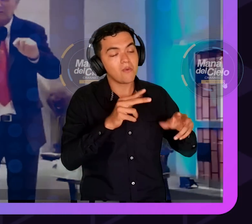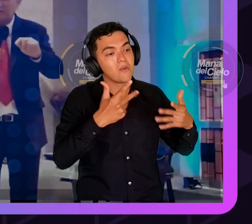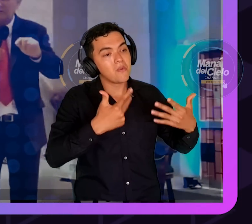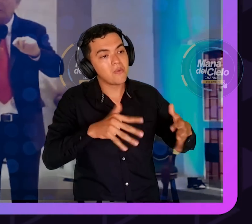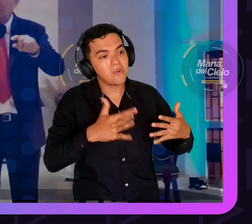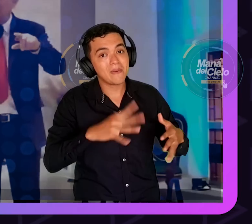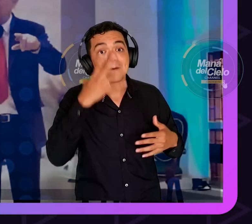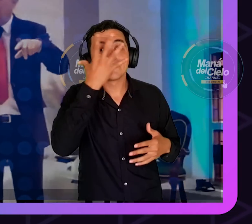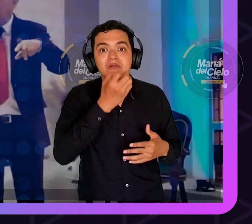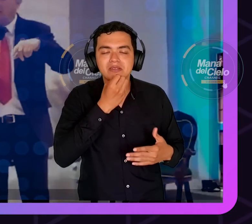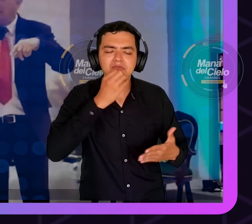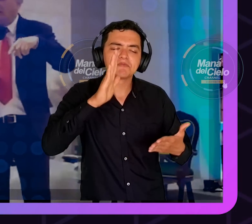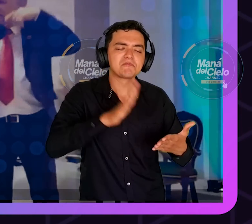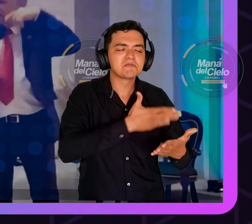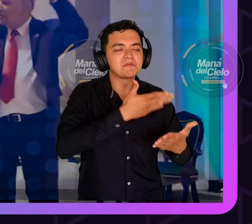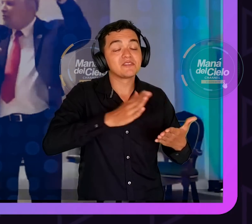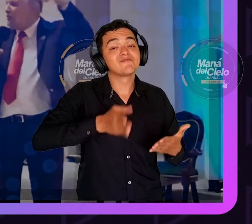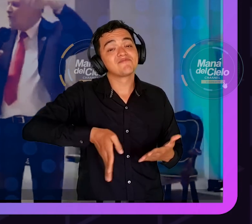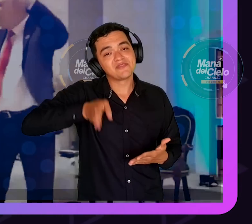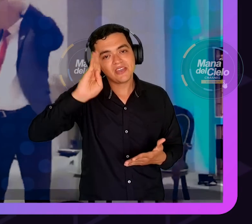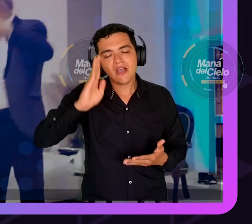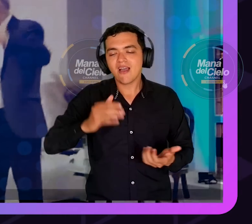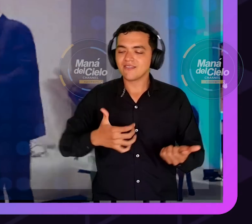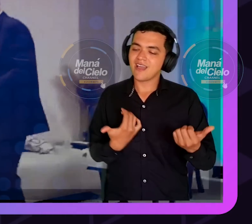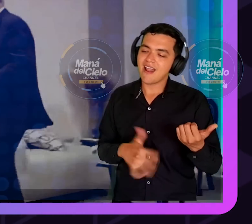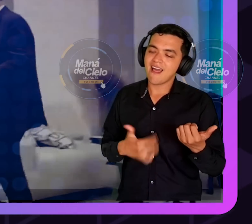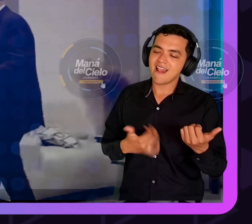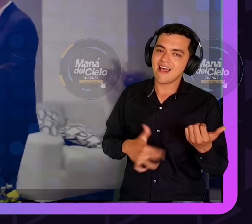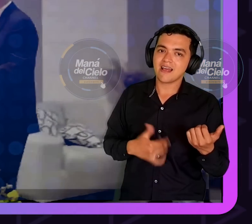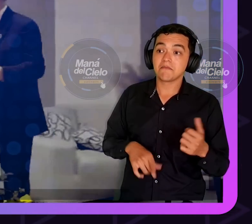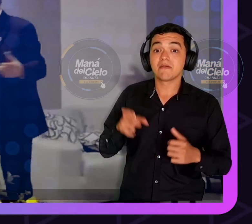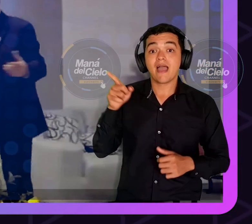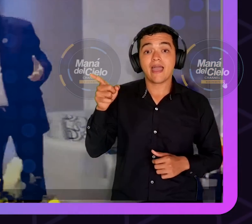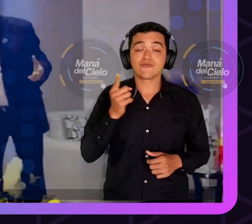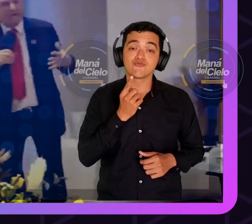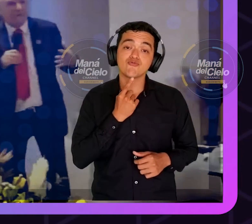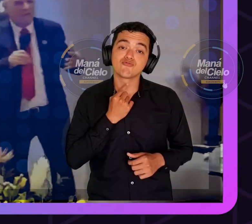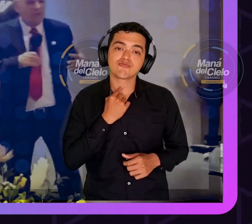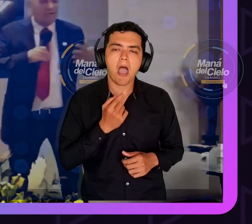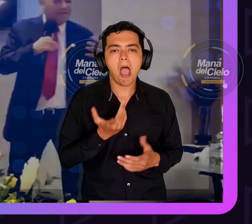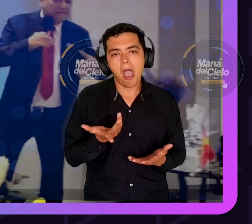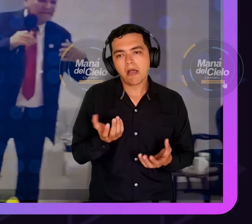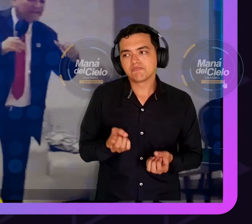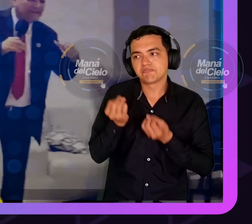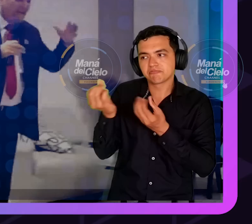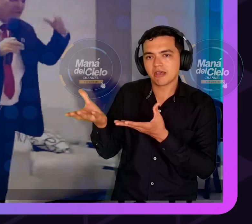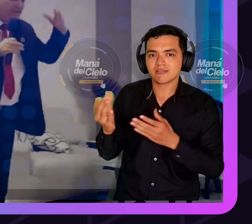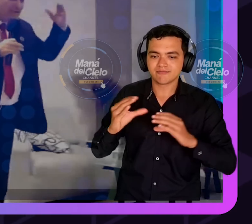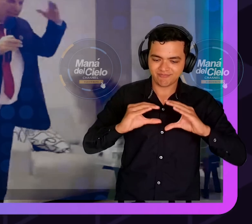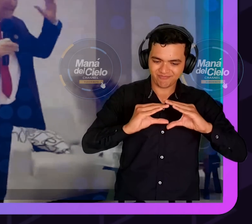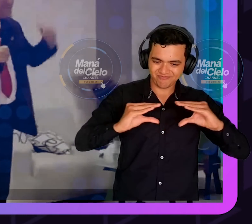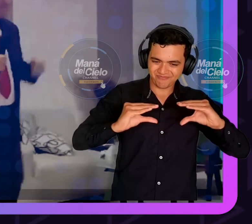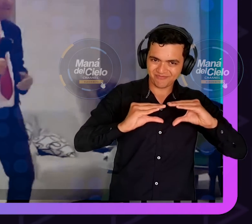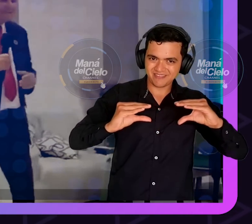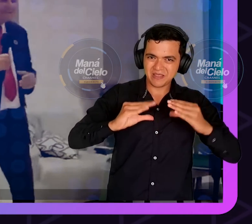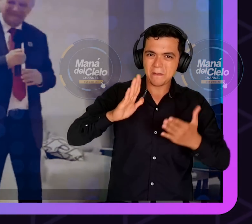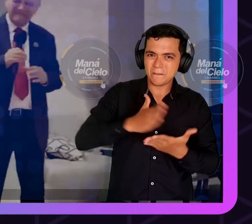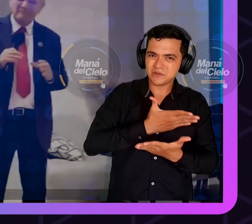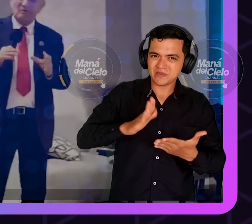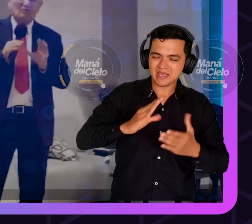era de un grupo. Y entonces les gustaba así y les mandamos un cassette, de aquellos cassettes antiguos.